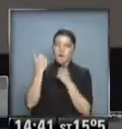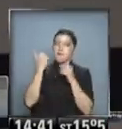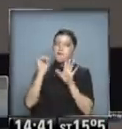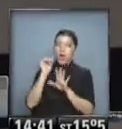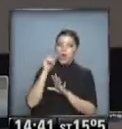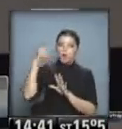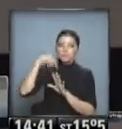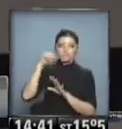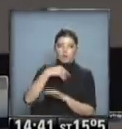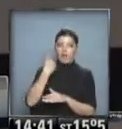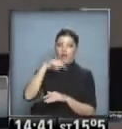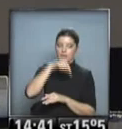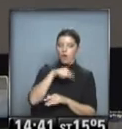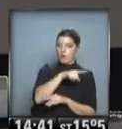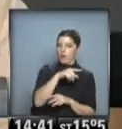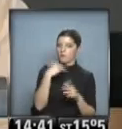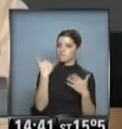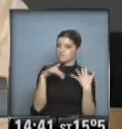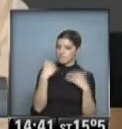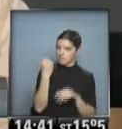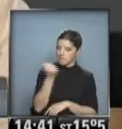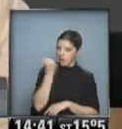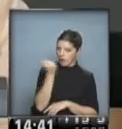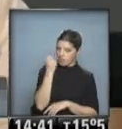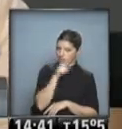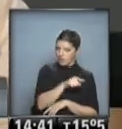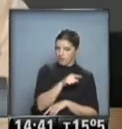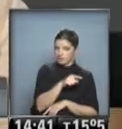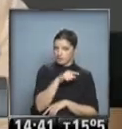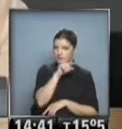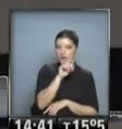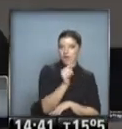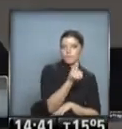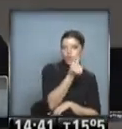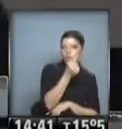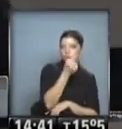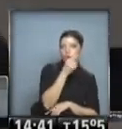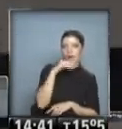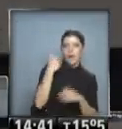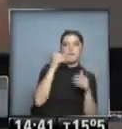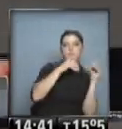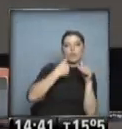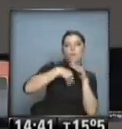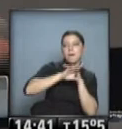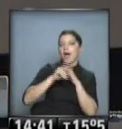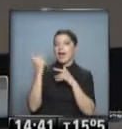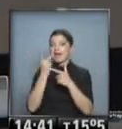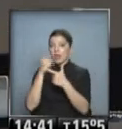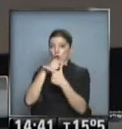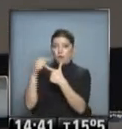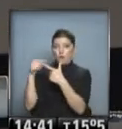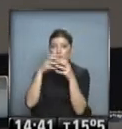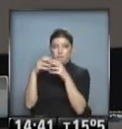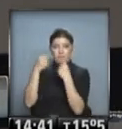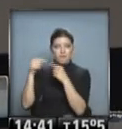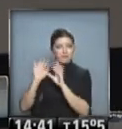pensando en las elecciones de noviembre. Que vos recogiste sola, más que los dos candidatos de la derecha. Pensando cómo esto funciona después en la gente. Claro. Le da